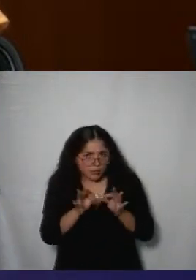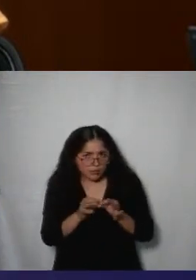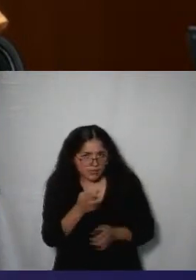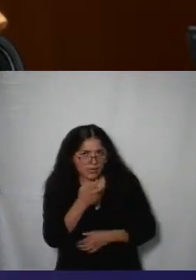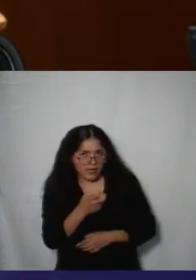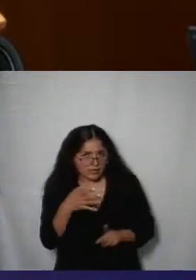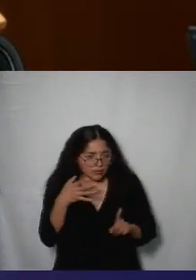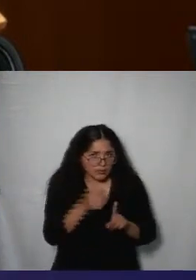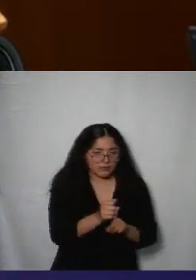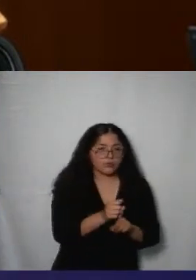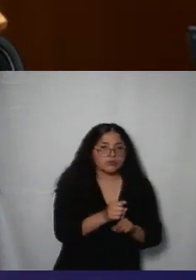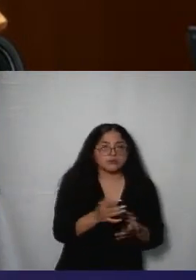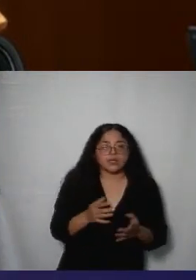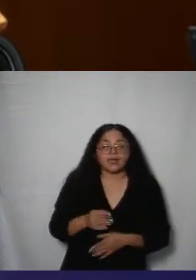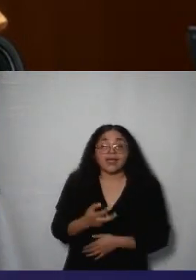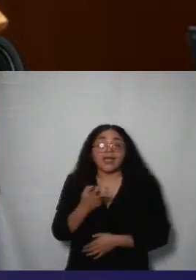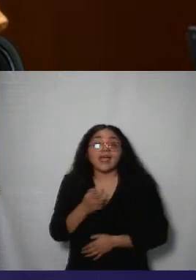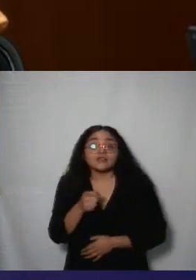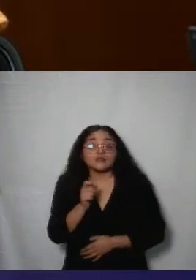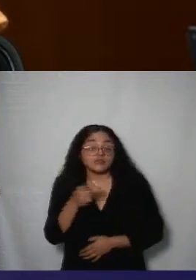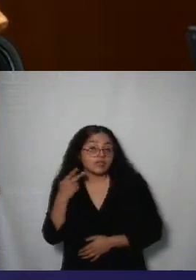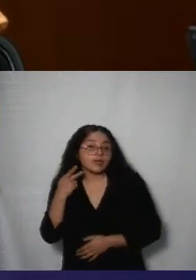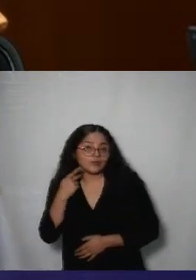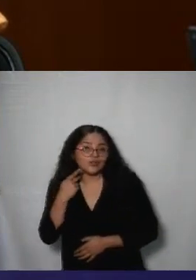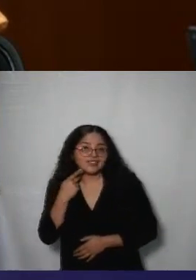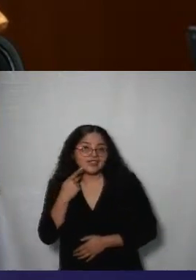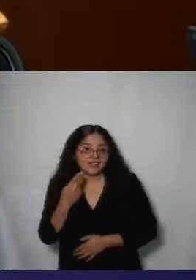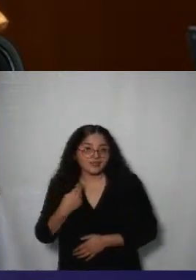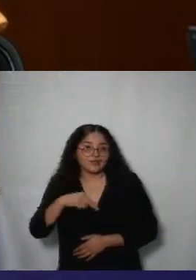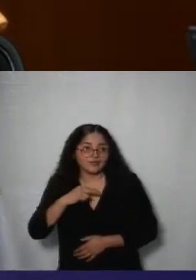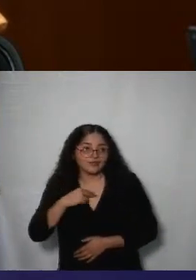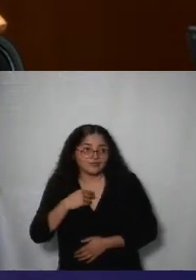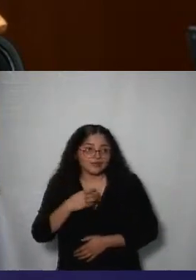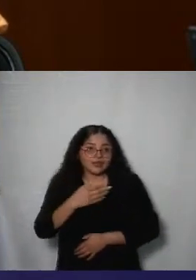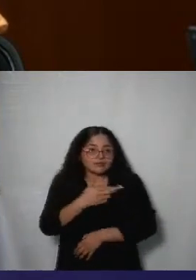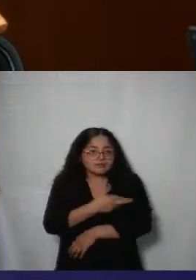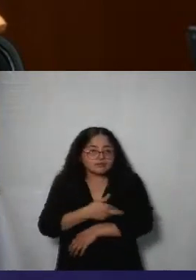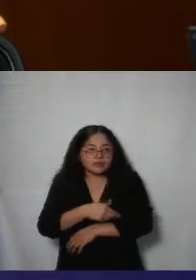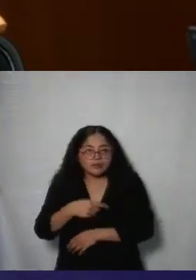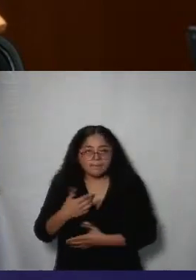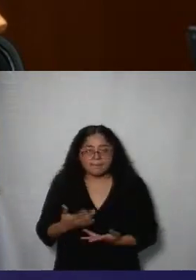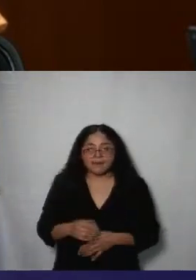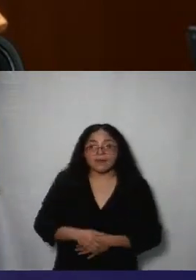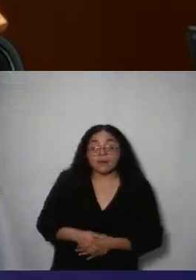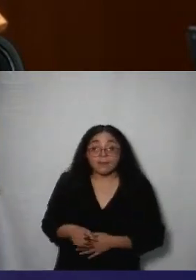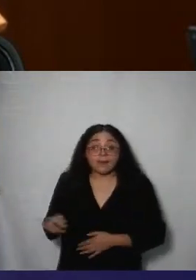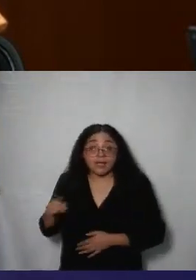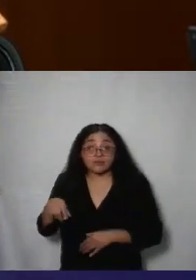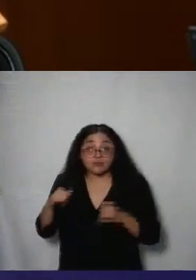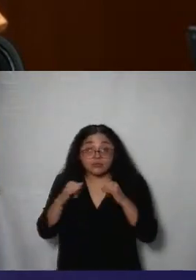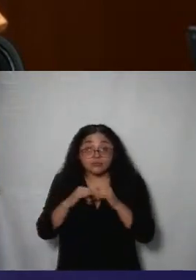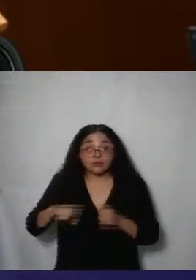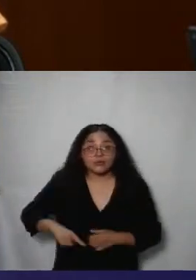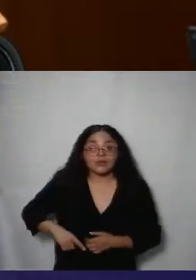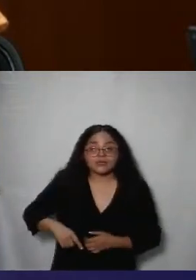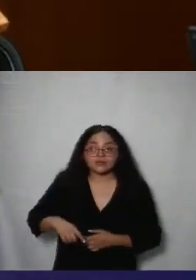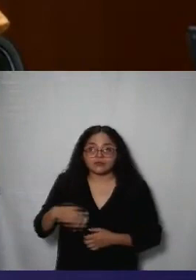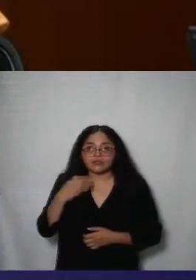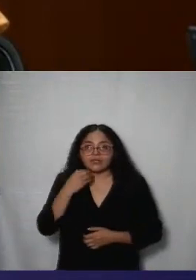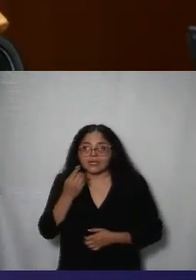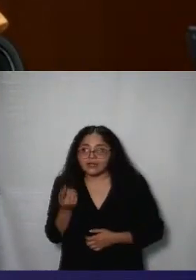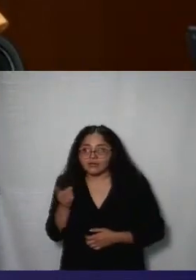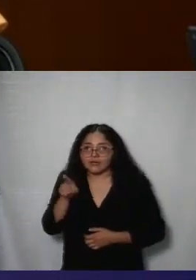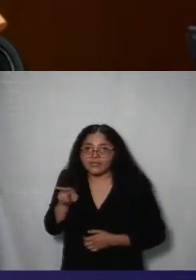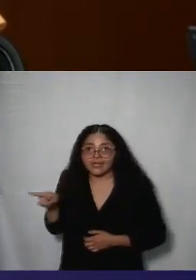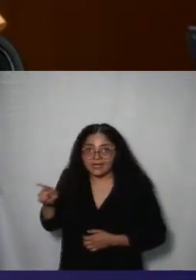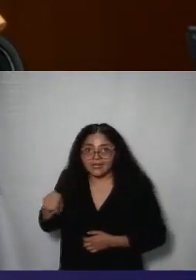ese es el propósito de la política que se nos pide para incentivar a los sujetos obligados a producir información que las